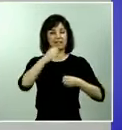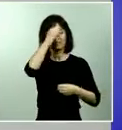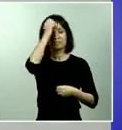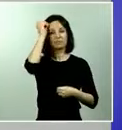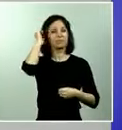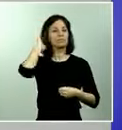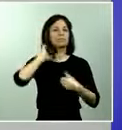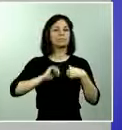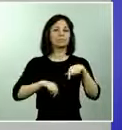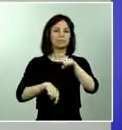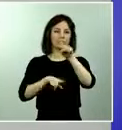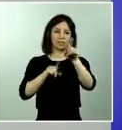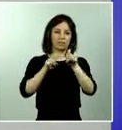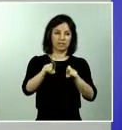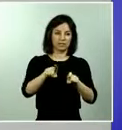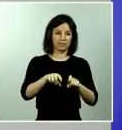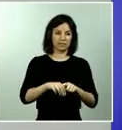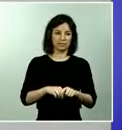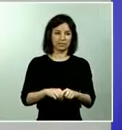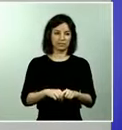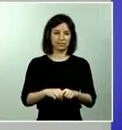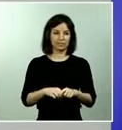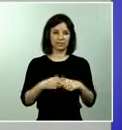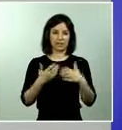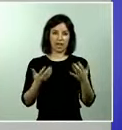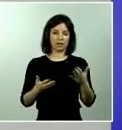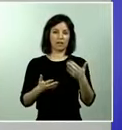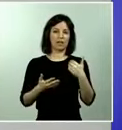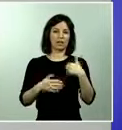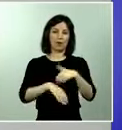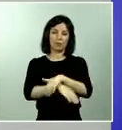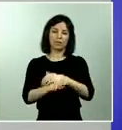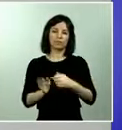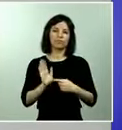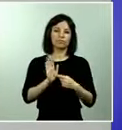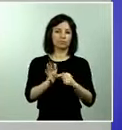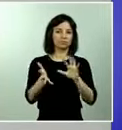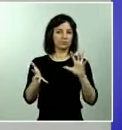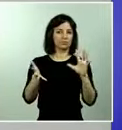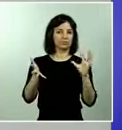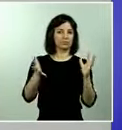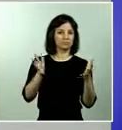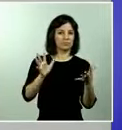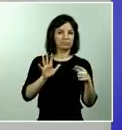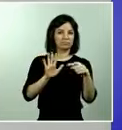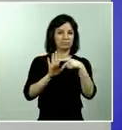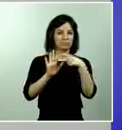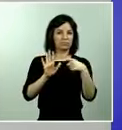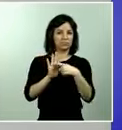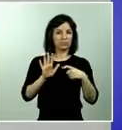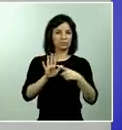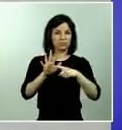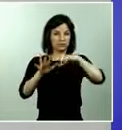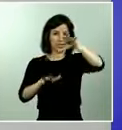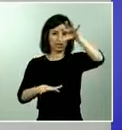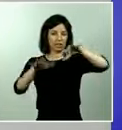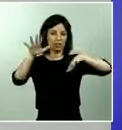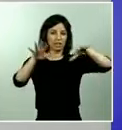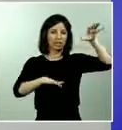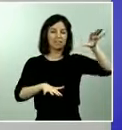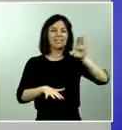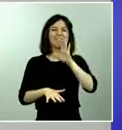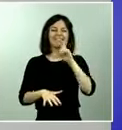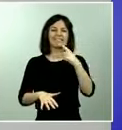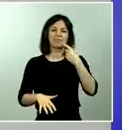desescalado asimétrico que está planteando desde el gobierno y también como ha comentado un poco la importancia de los ayuntamientos se podría